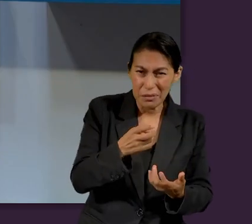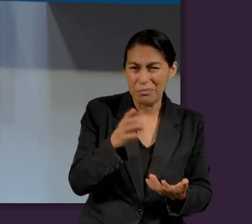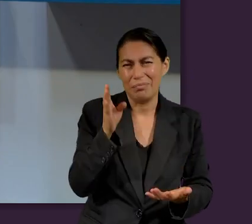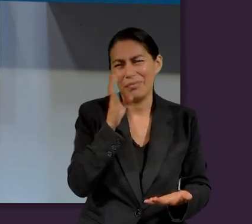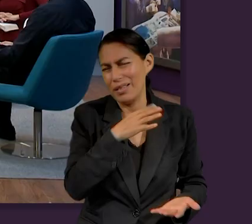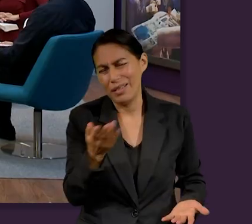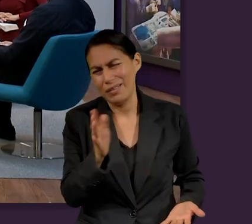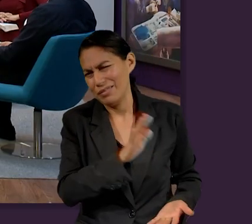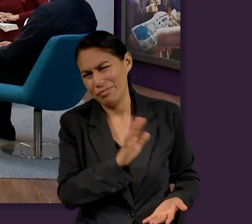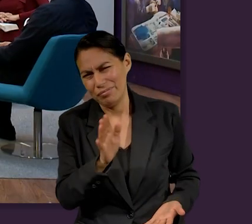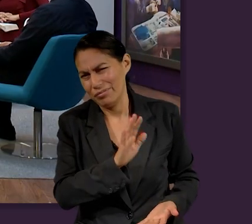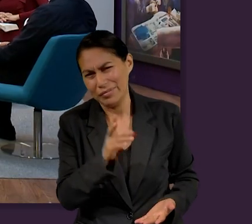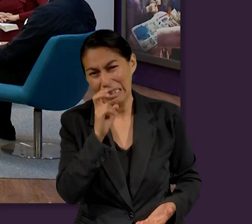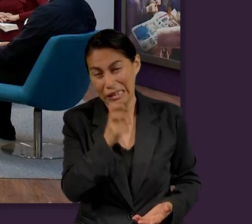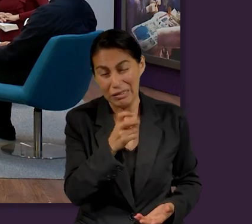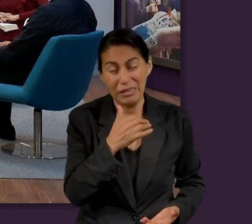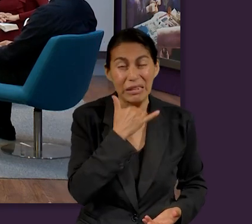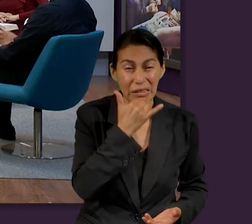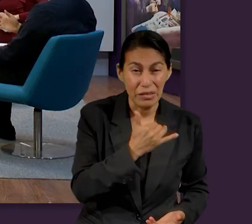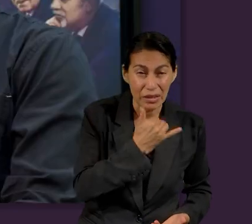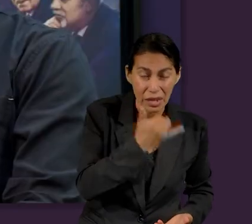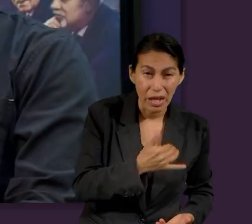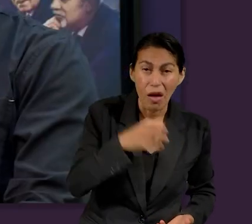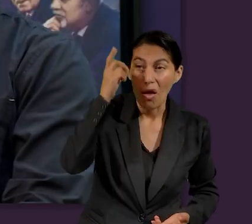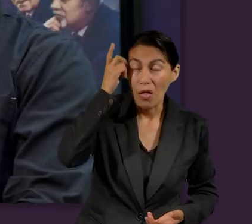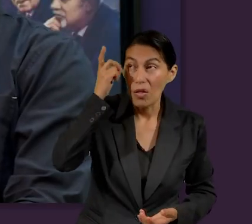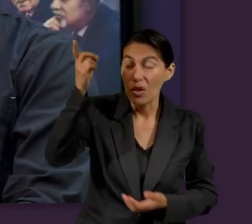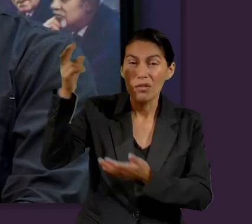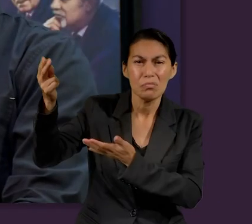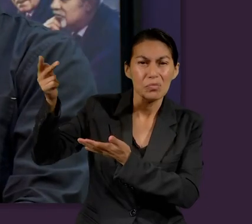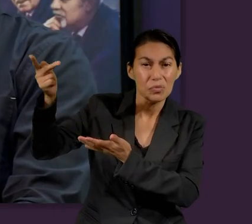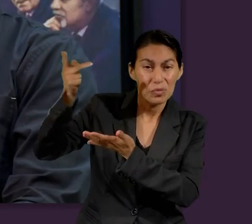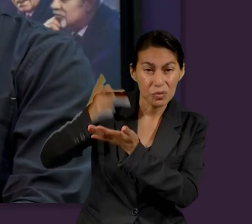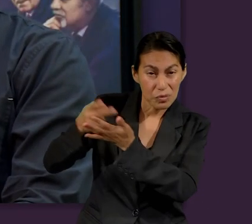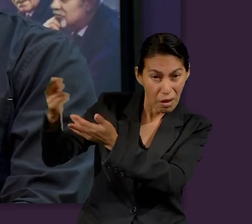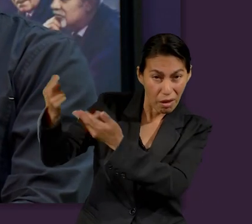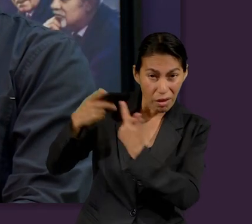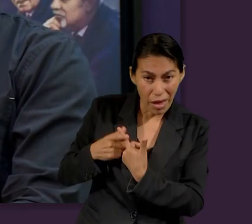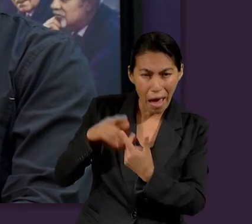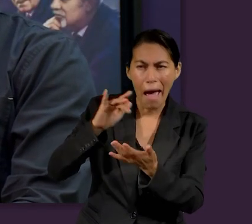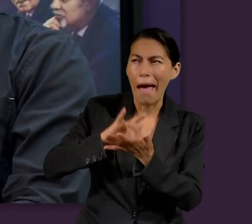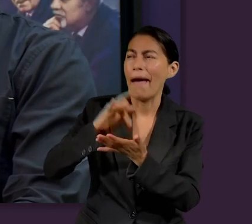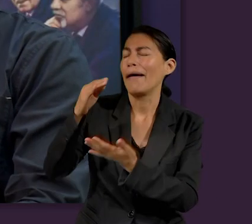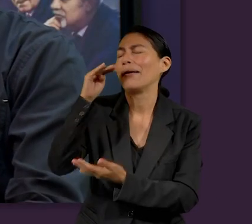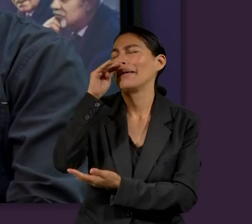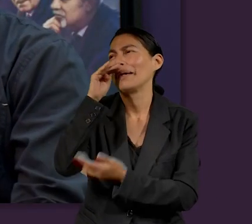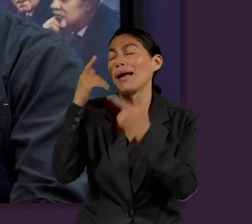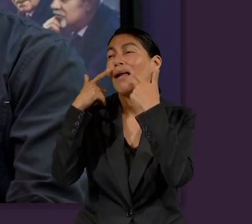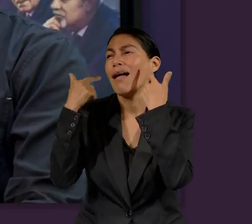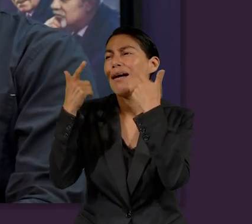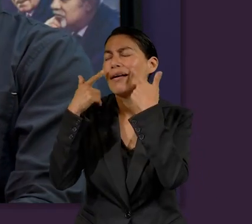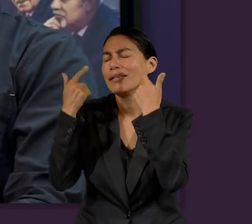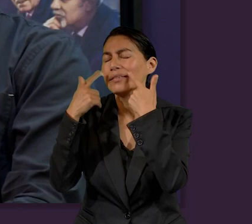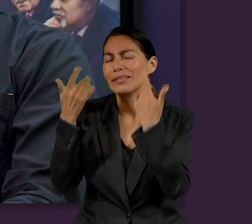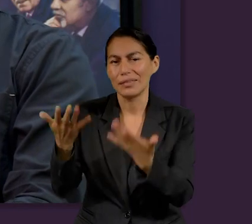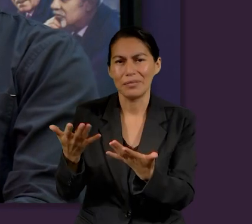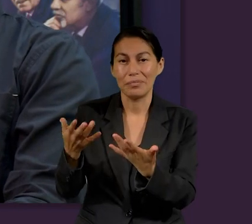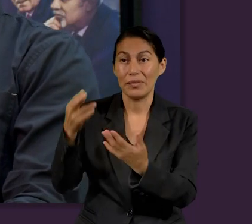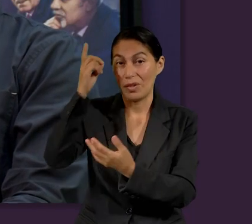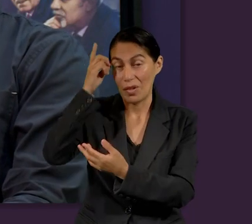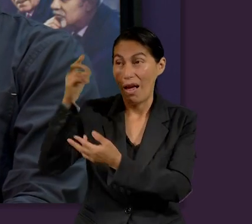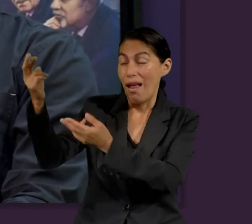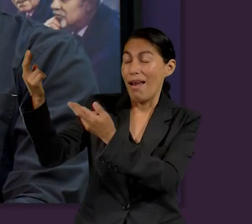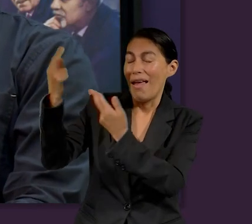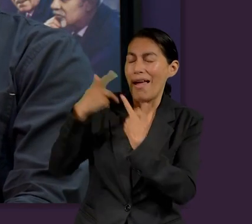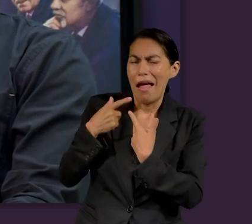idea muy equivocada. Nosotros sabemos que la recompensa viene por la gracia. La gracia es un regalo, un regalo que